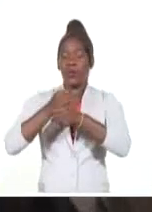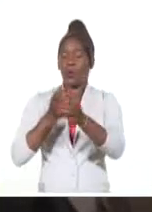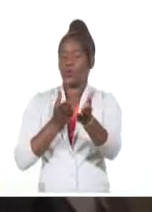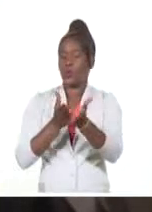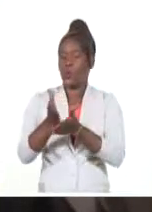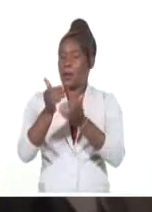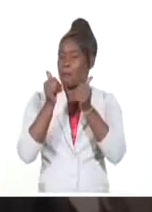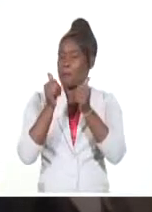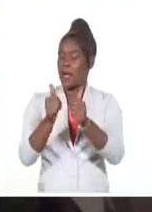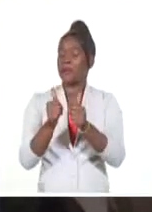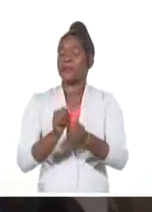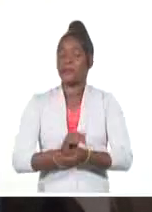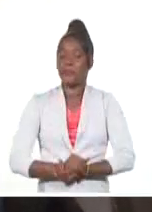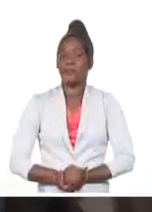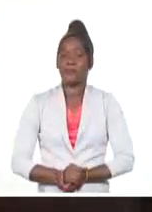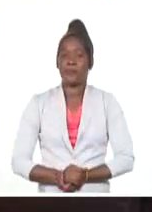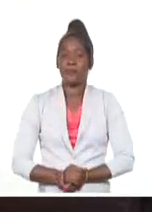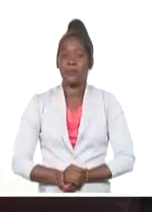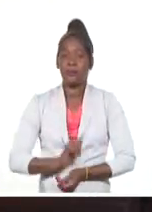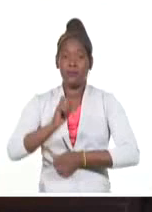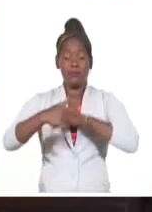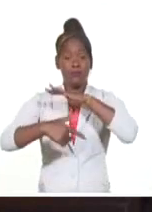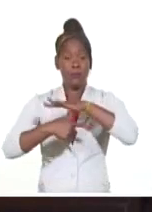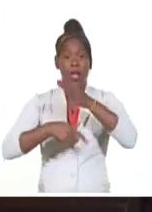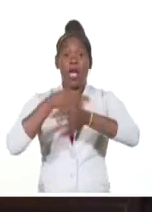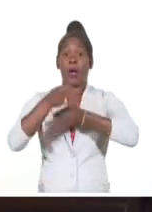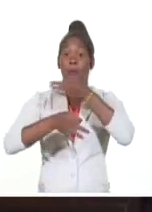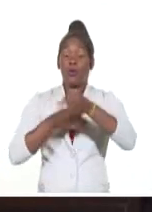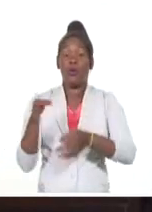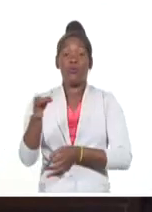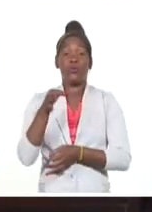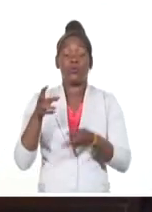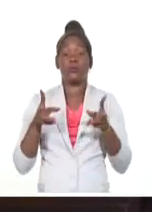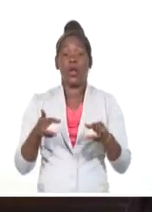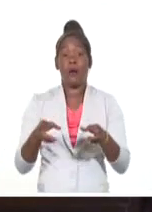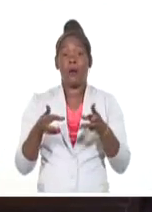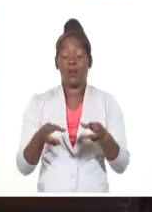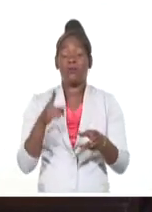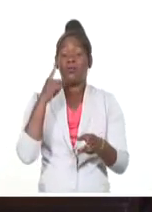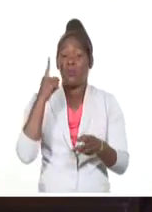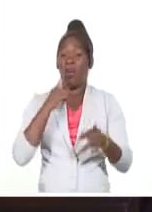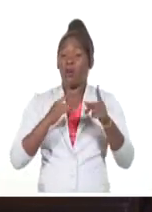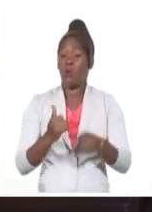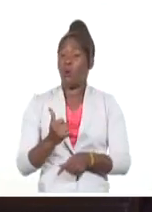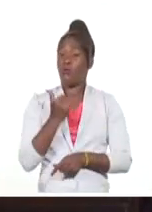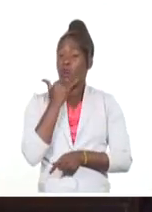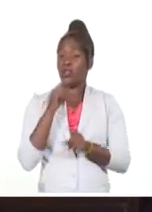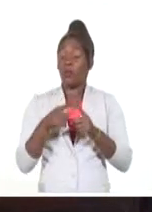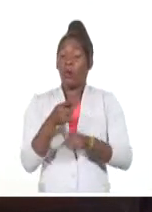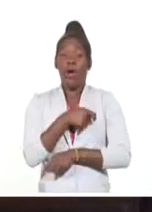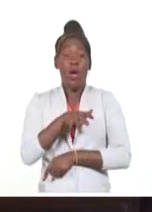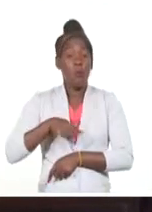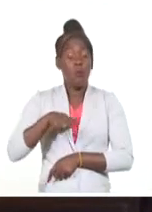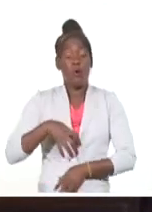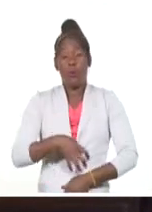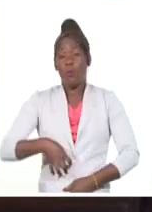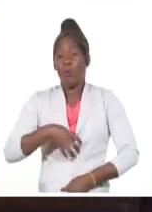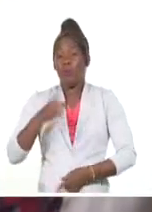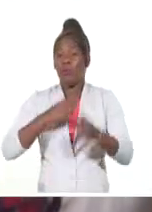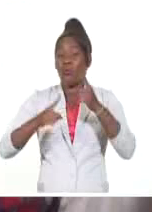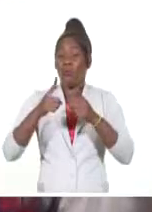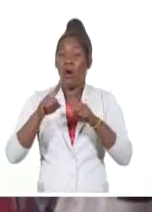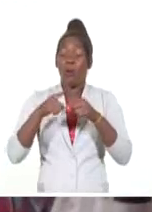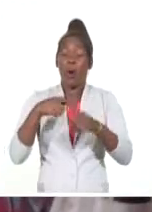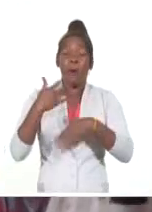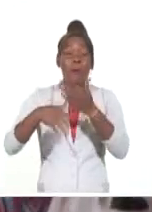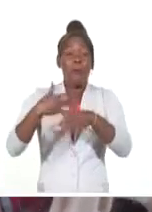parte, Marrero Cruz llamó la atención sobre el municipio de Caibarien, donde se muestran inconformidades por parte de la población en varios aspectos, como